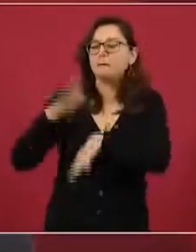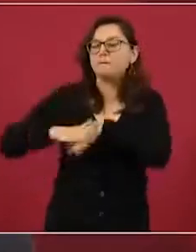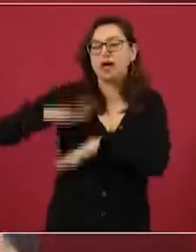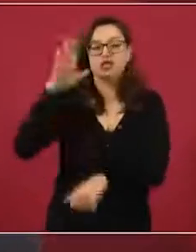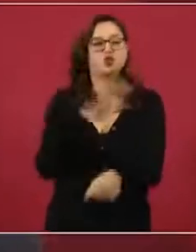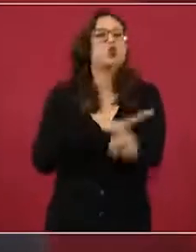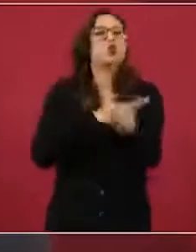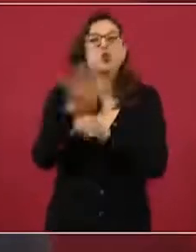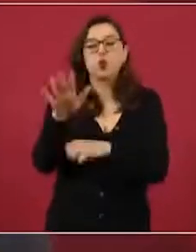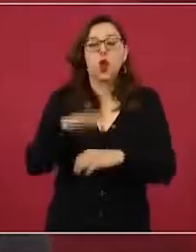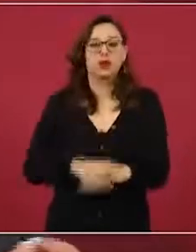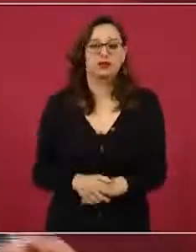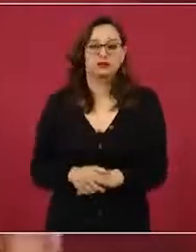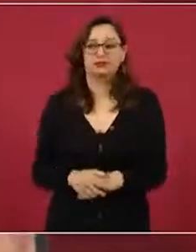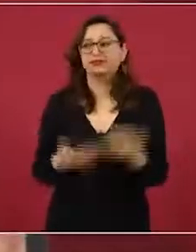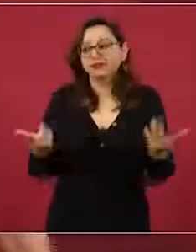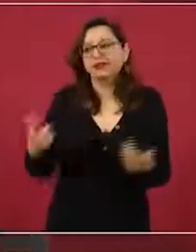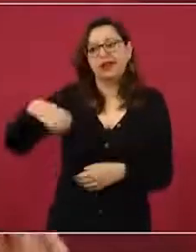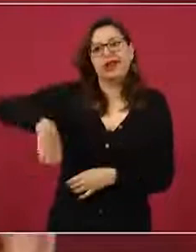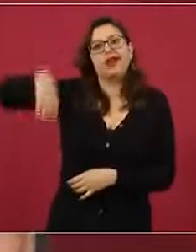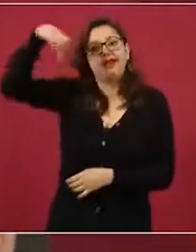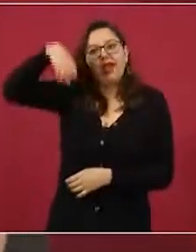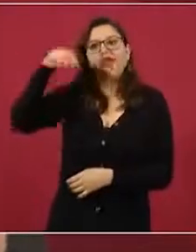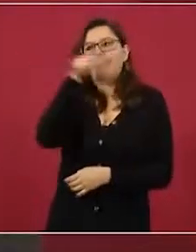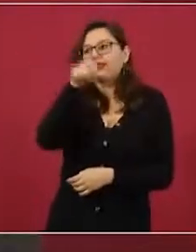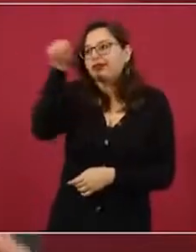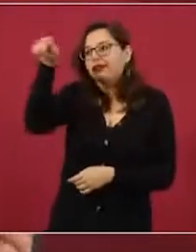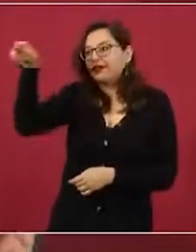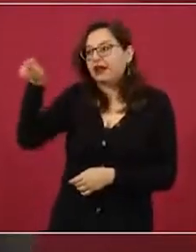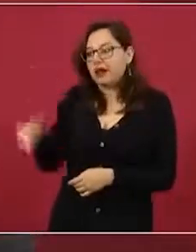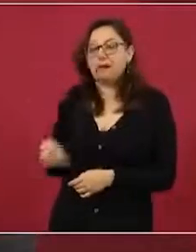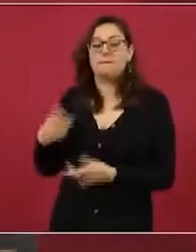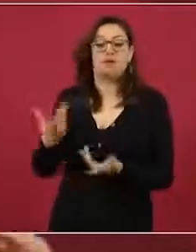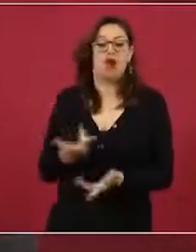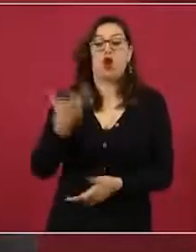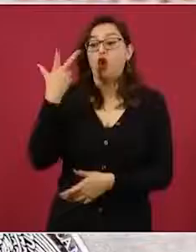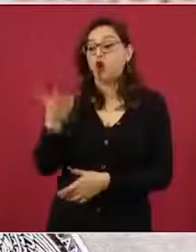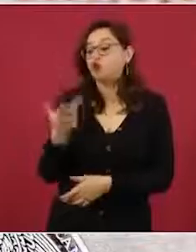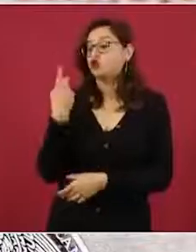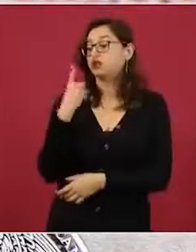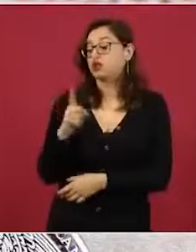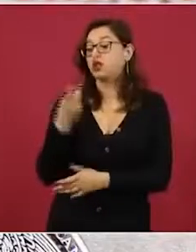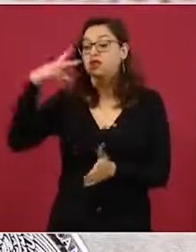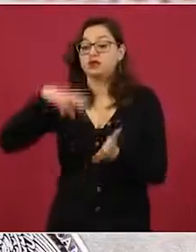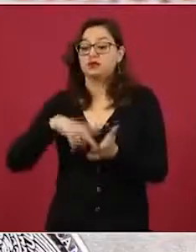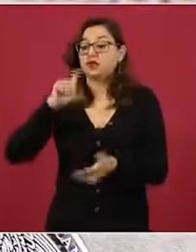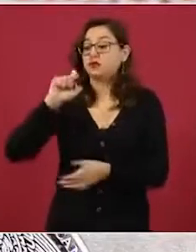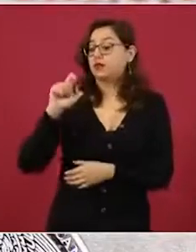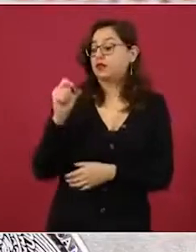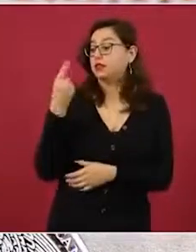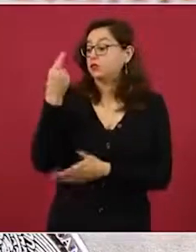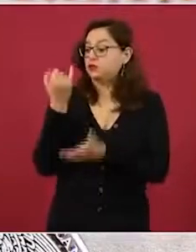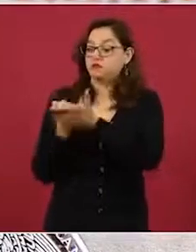mayor riesgo, como lo definimos desde el 8 de diciembre de 2020,